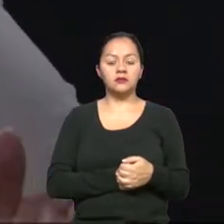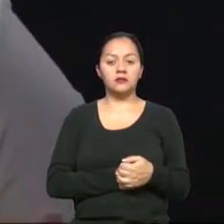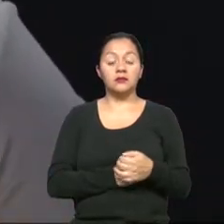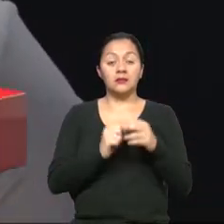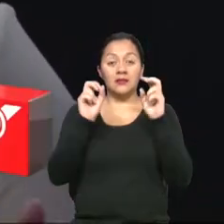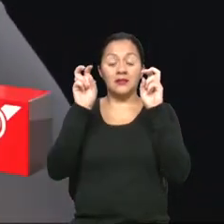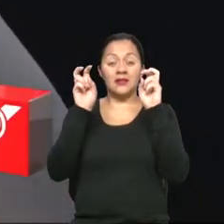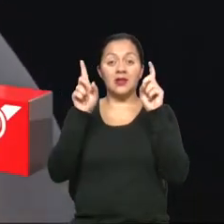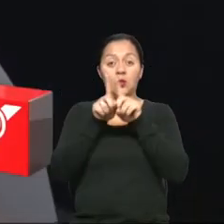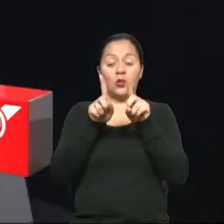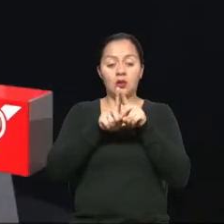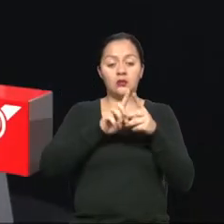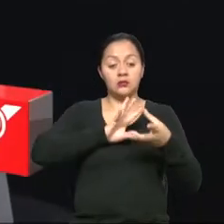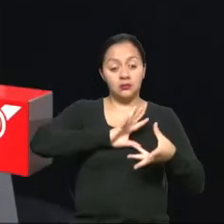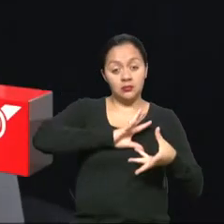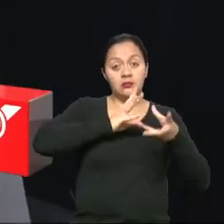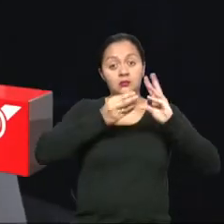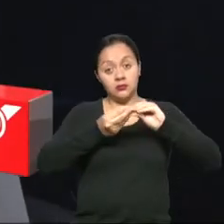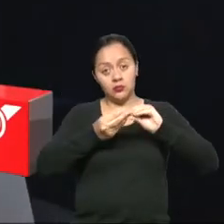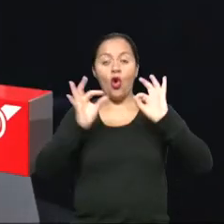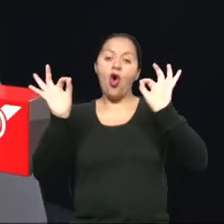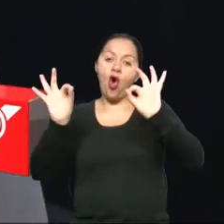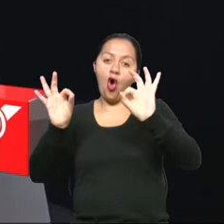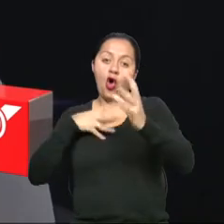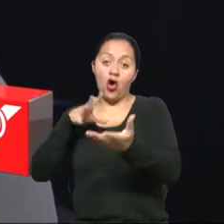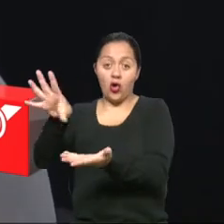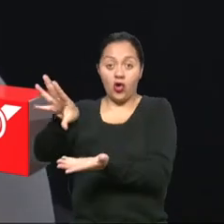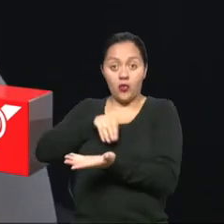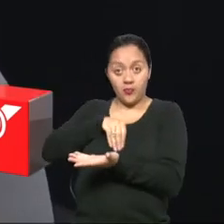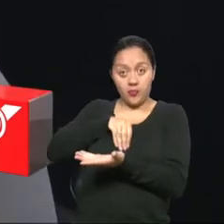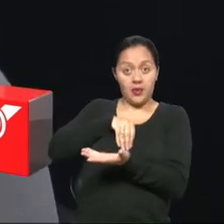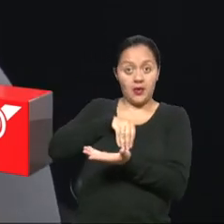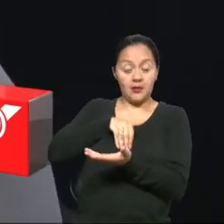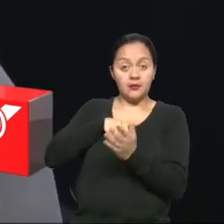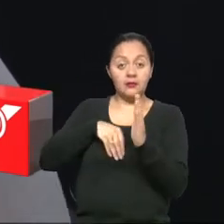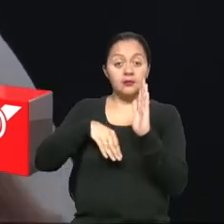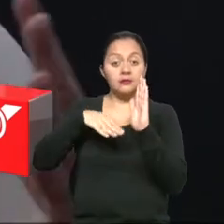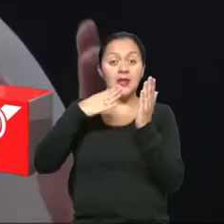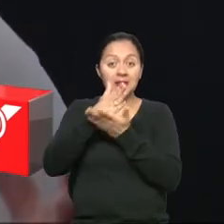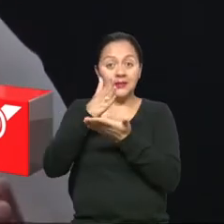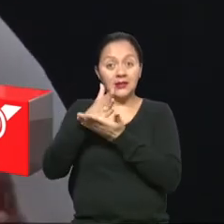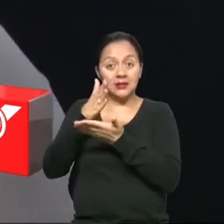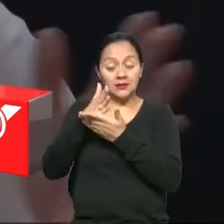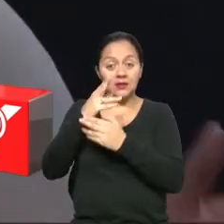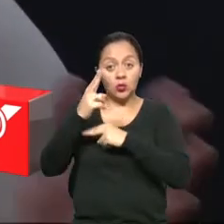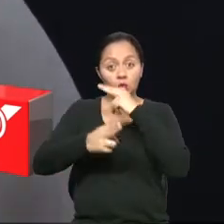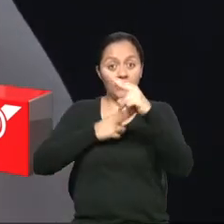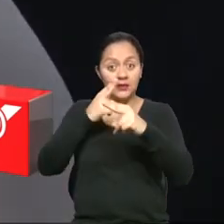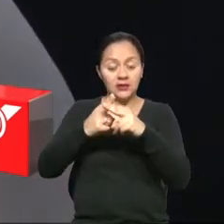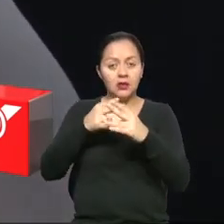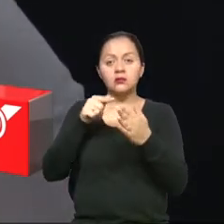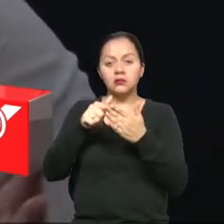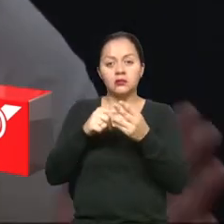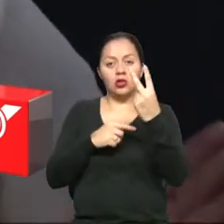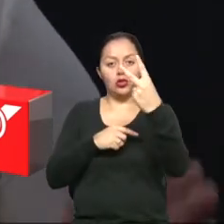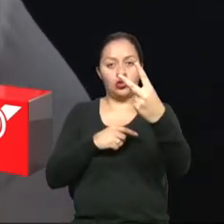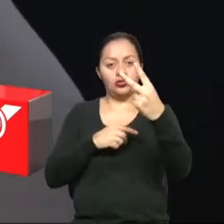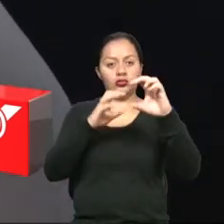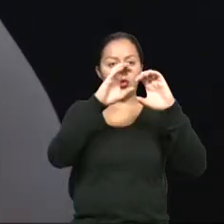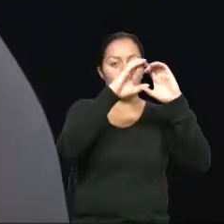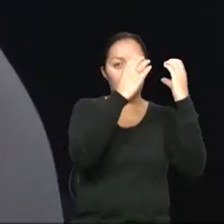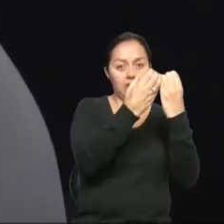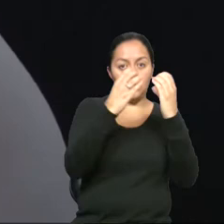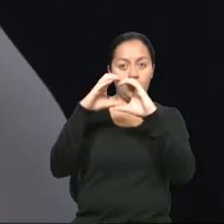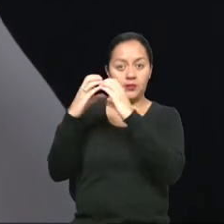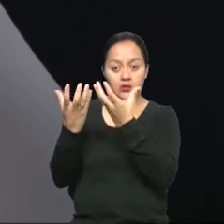adopción o adaptación de normativa INE, de accesibilidad, ¿ustedes trabajan siempre con comités en los dos ámbitos, tanto para adoptar como